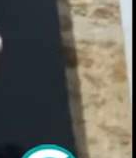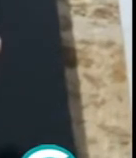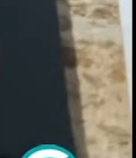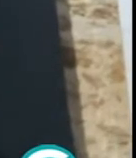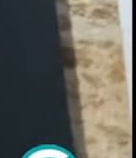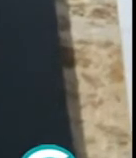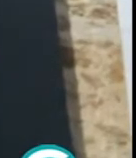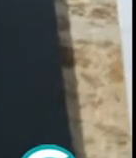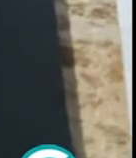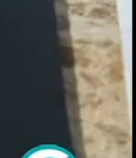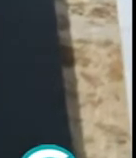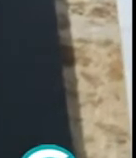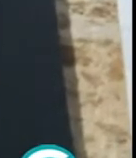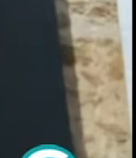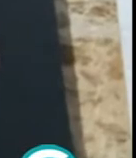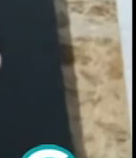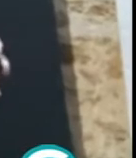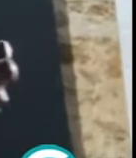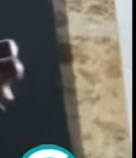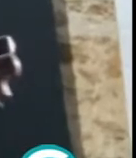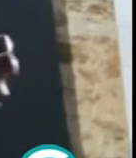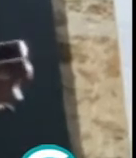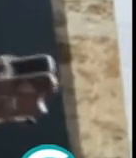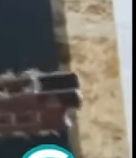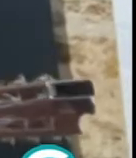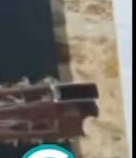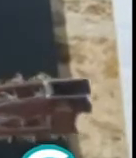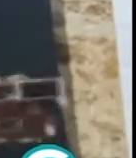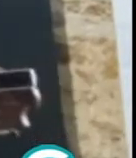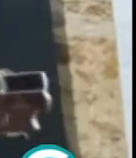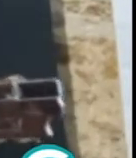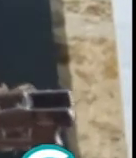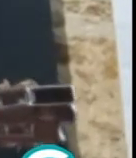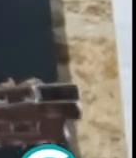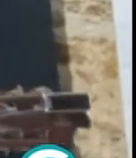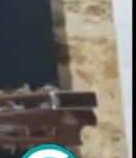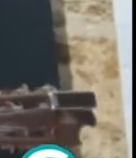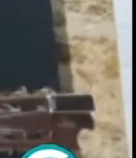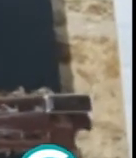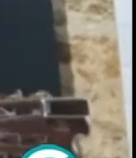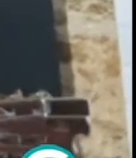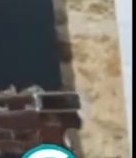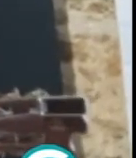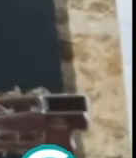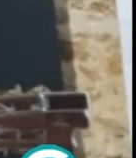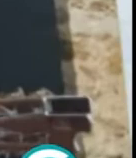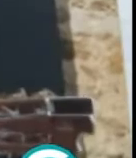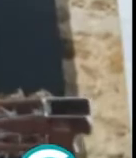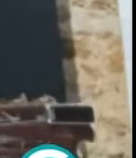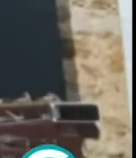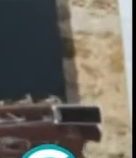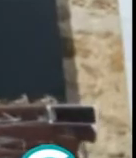y late por ti y aun siendo un robot tú me haces sentir como un ser humano